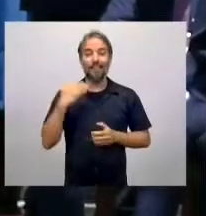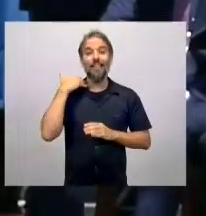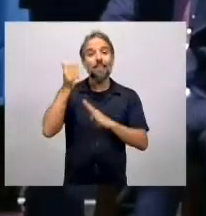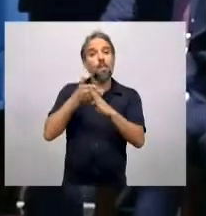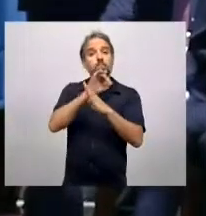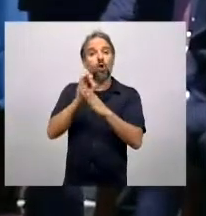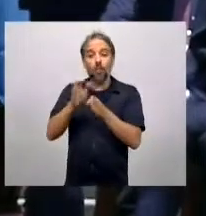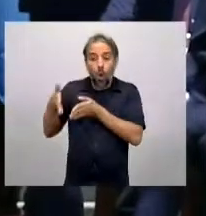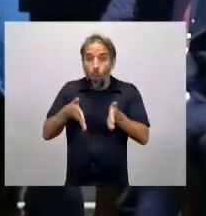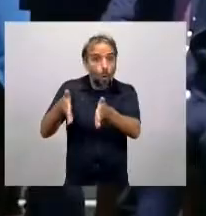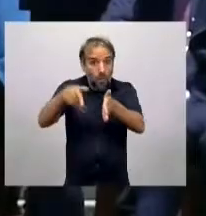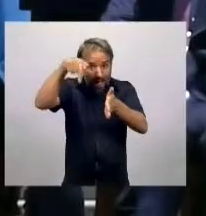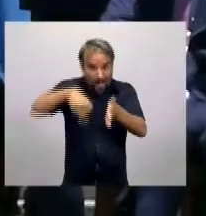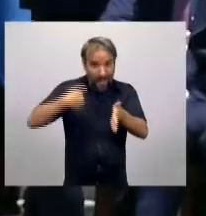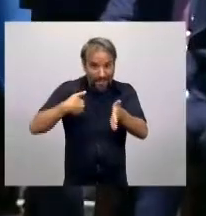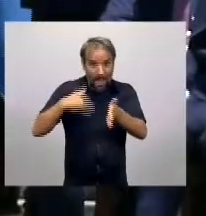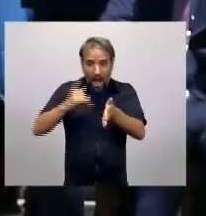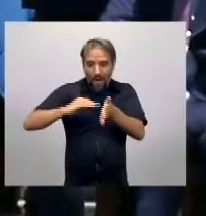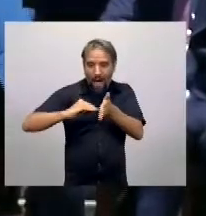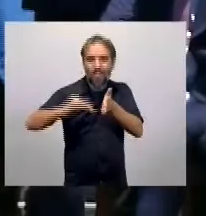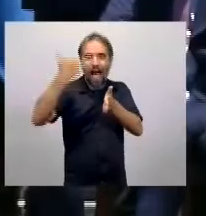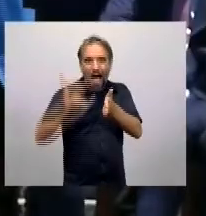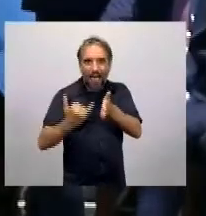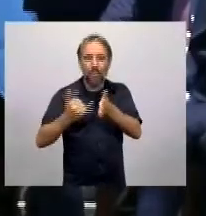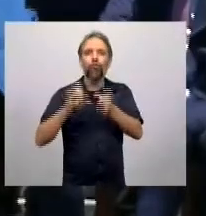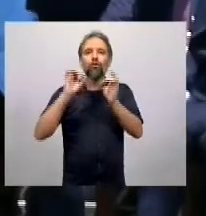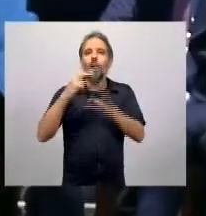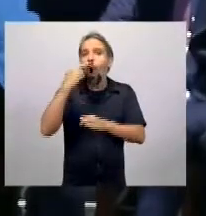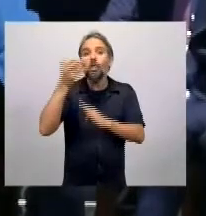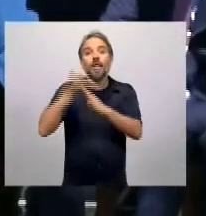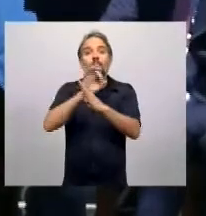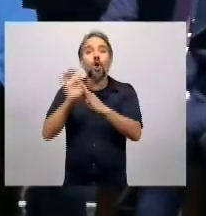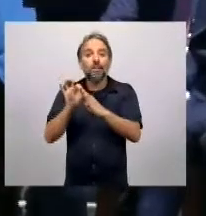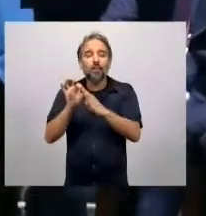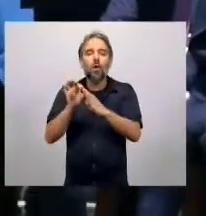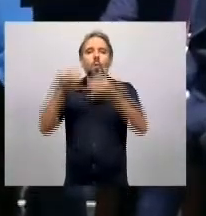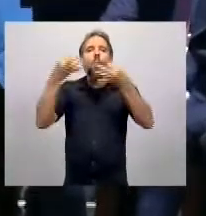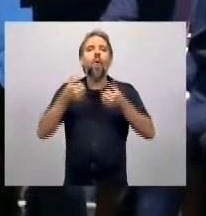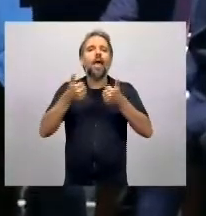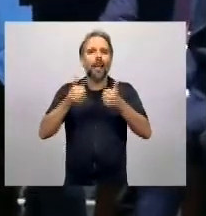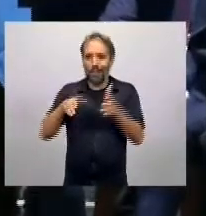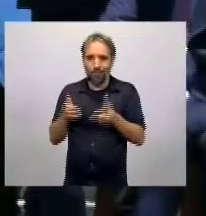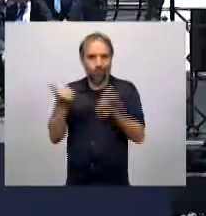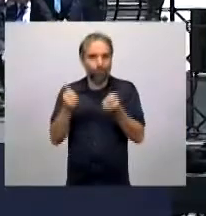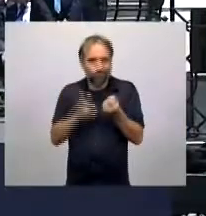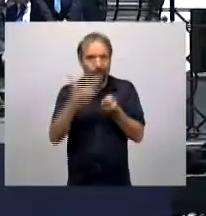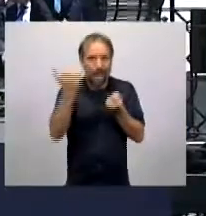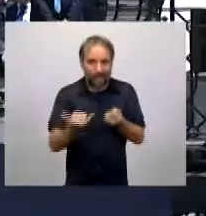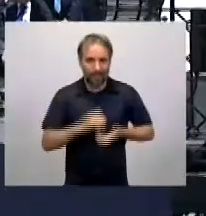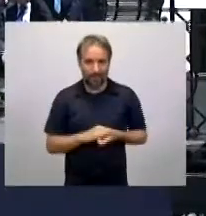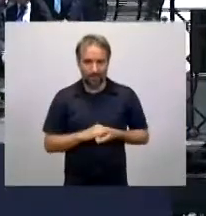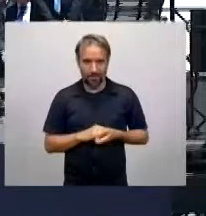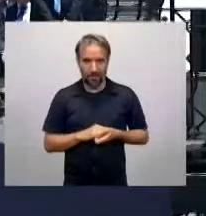organizando las comisiones para que si llega pueda ser trabajado. Hay que ver la voluntad de los otros